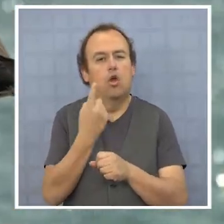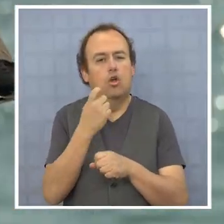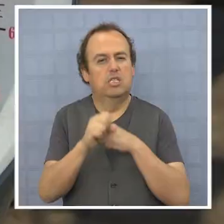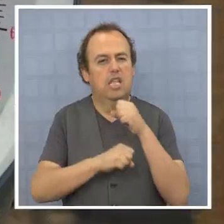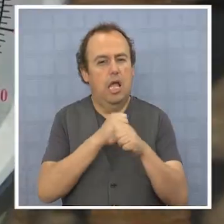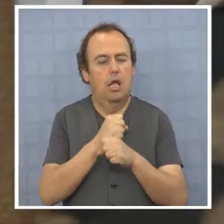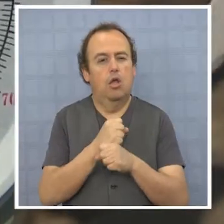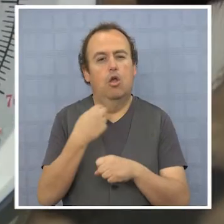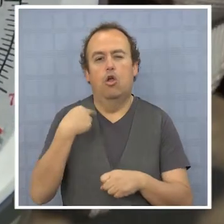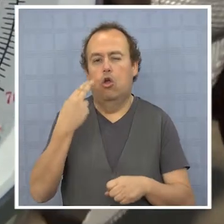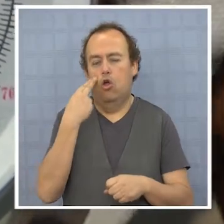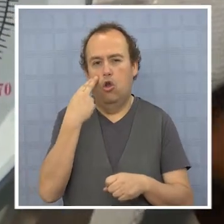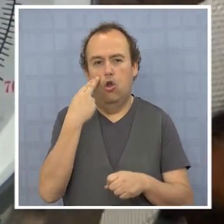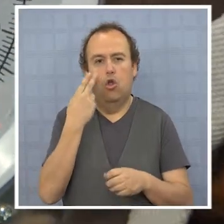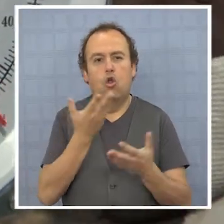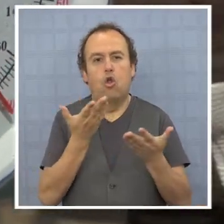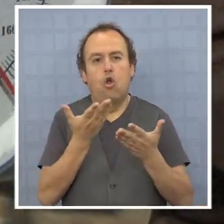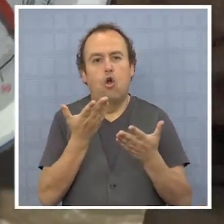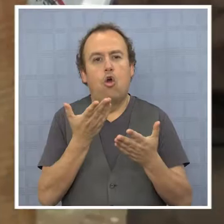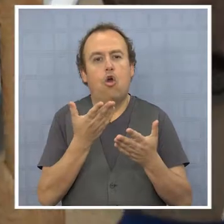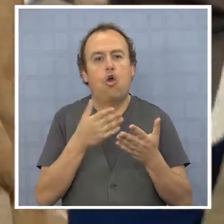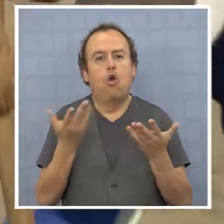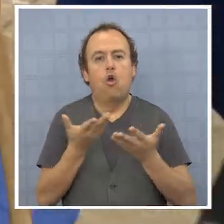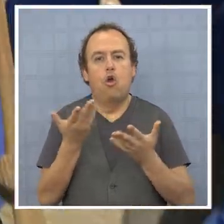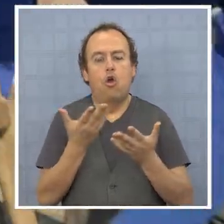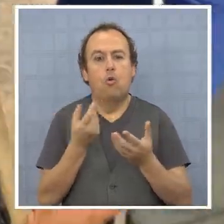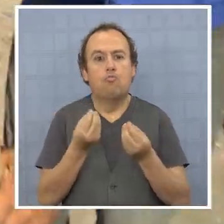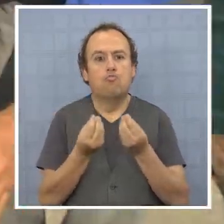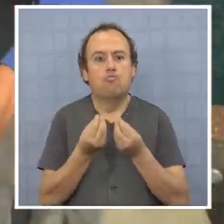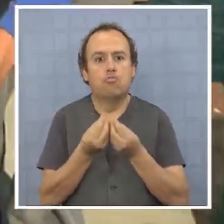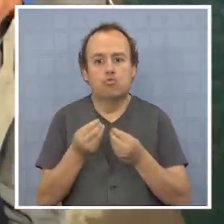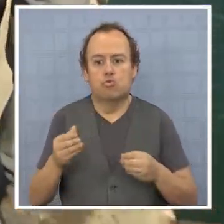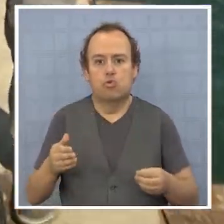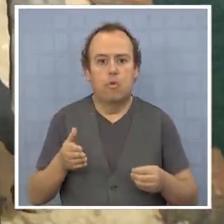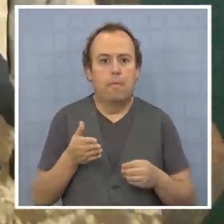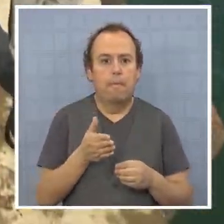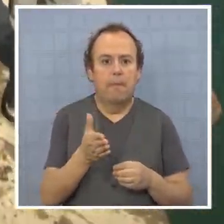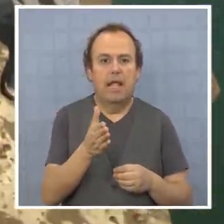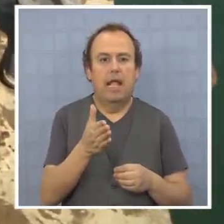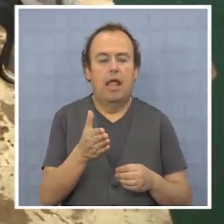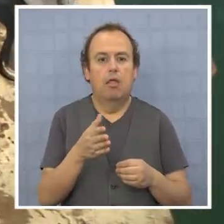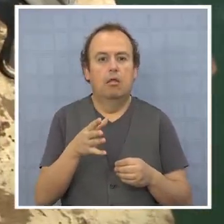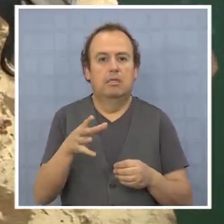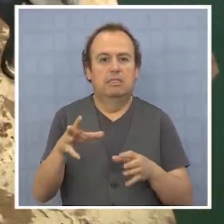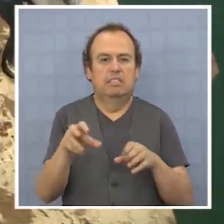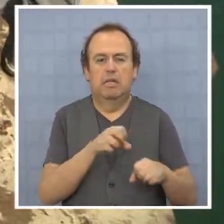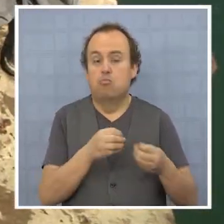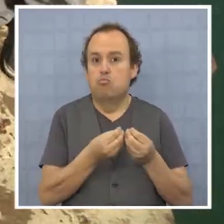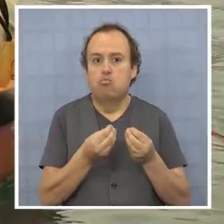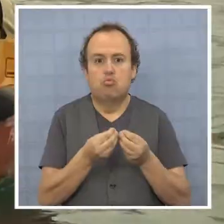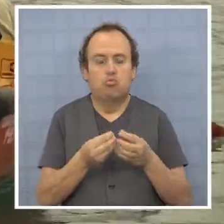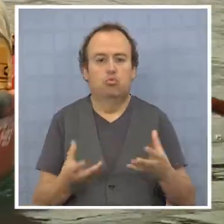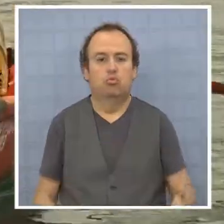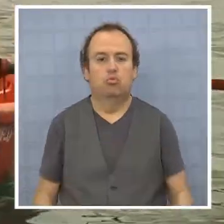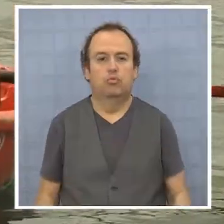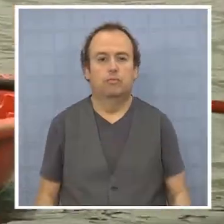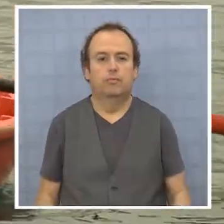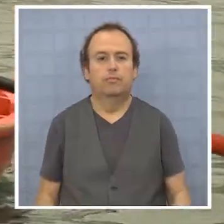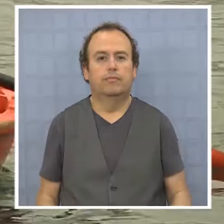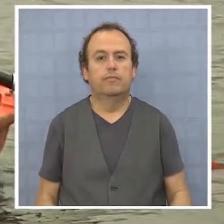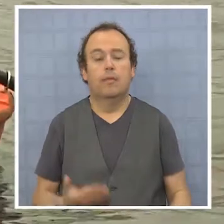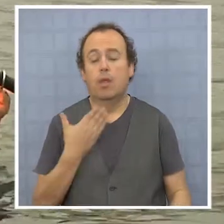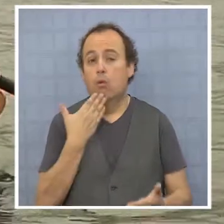Por ello, conoce por dentro cómo se han sobreexplotado los peces en nuestras costas. Cuando